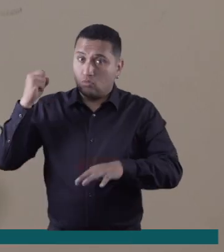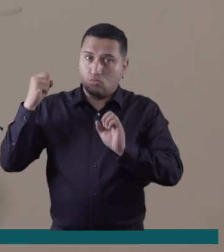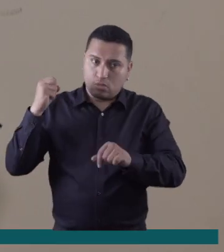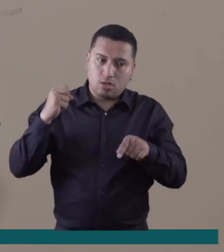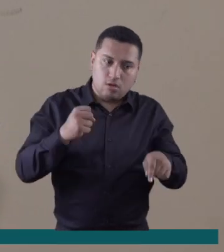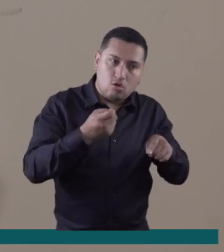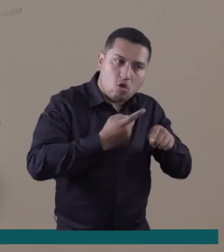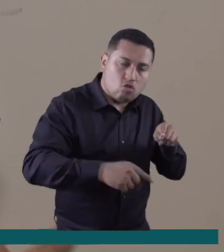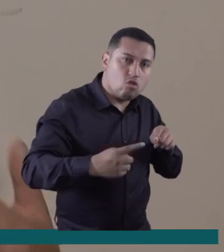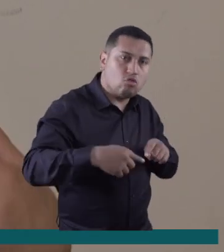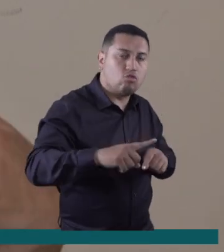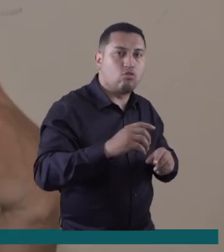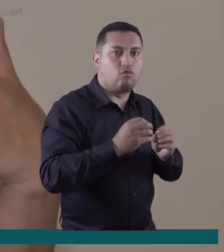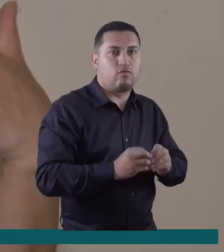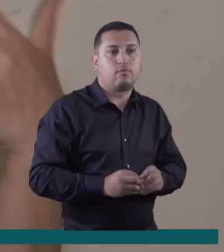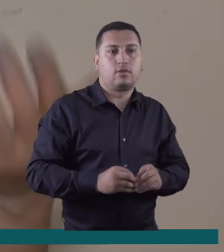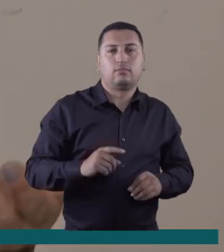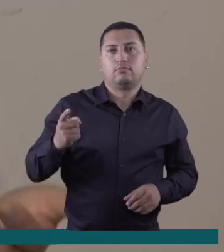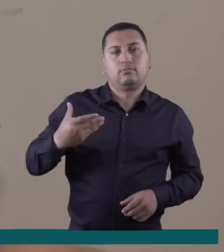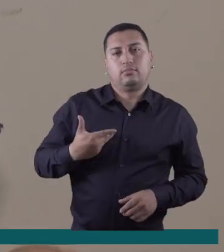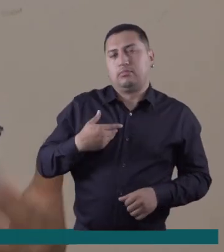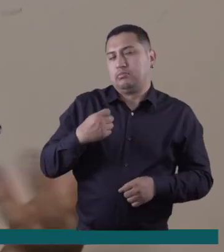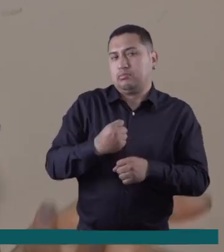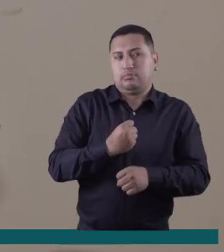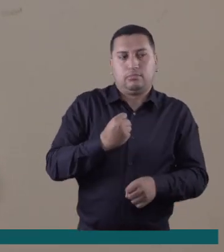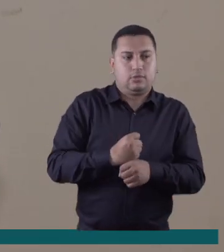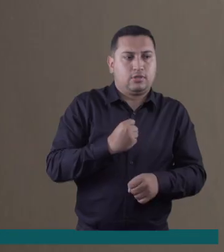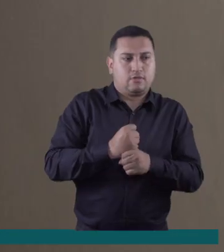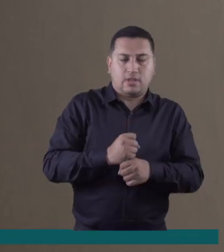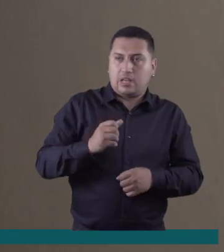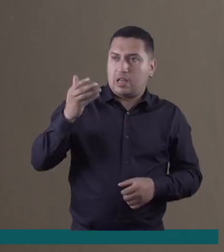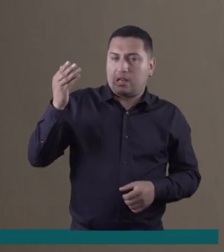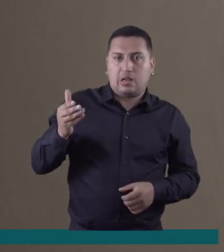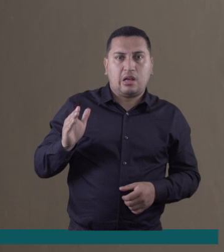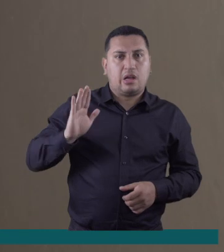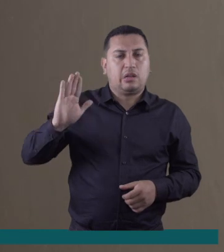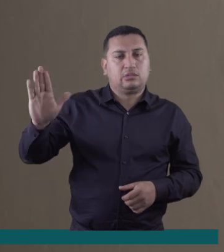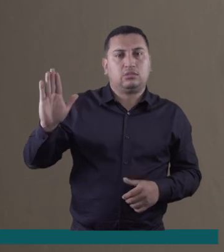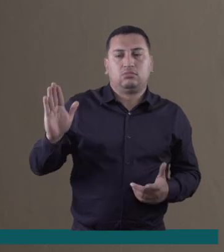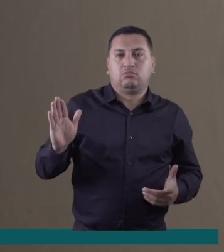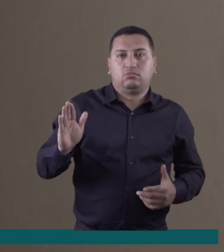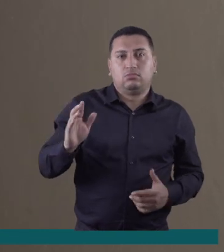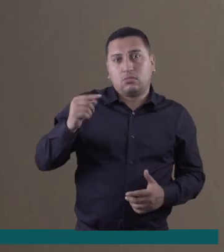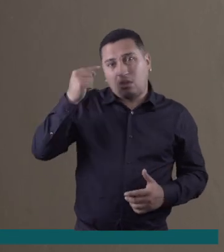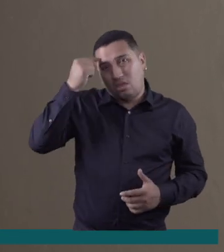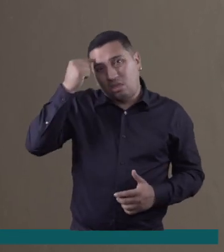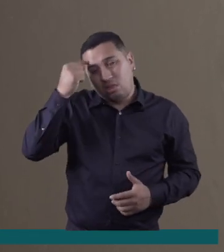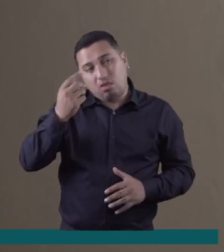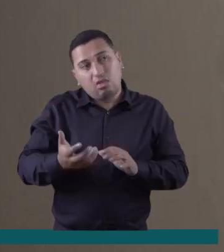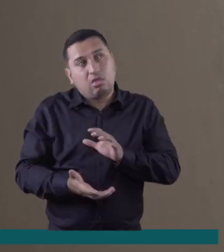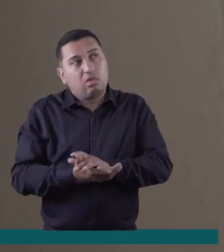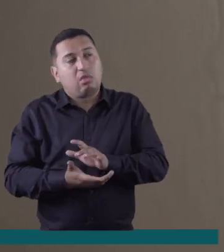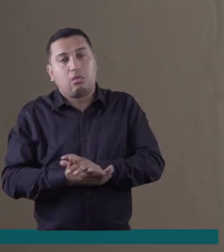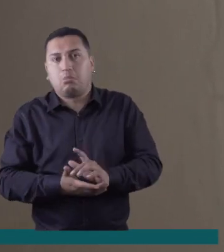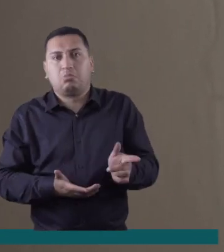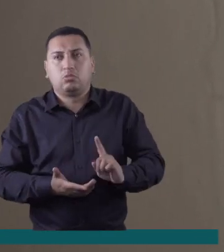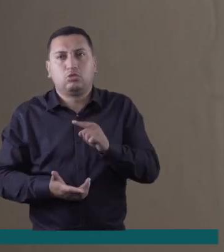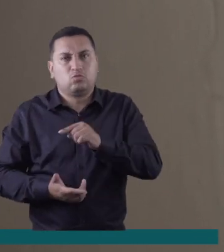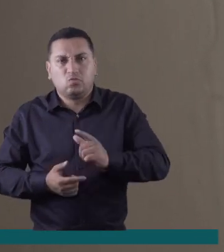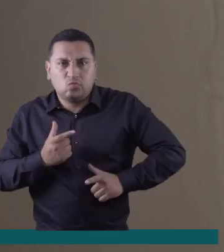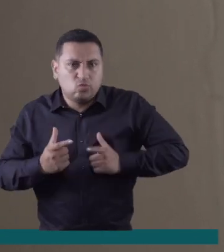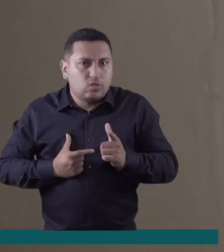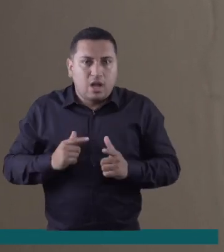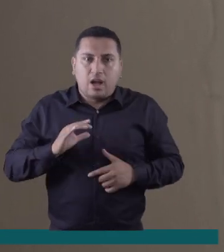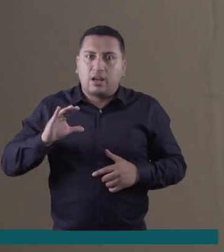proceso de tradición, uno puede llevarlo a otro nivel. Que es una mujer trabajadora que no se rinde